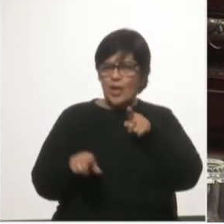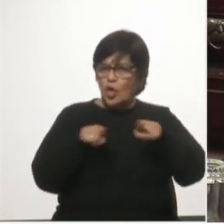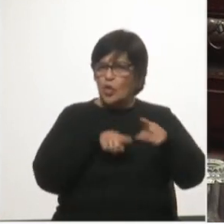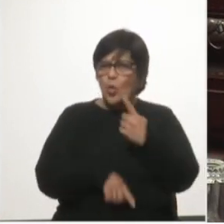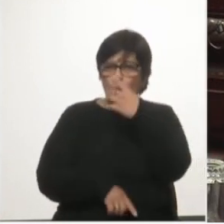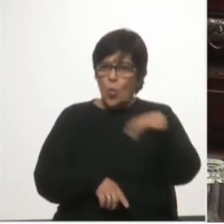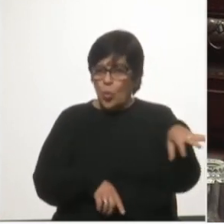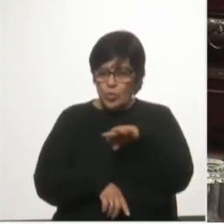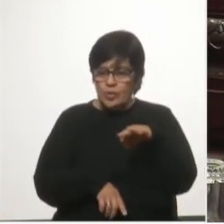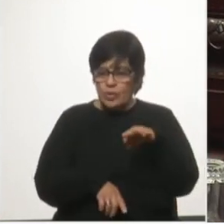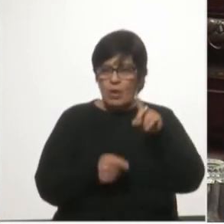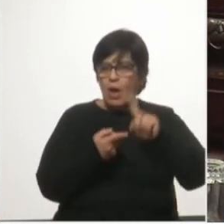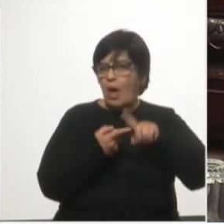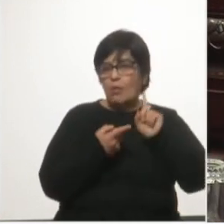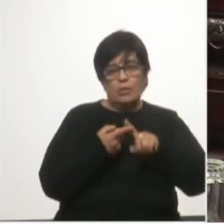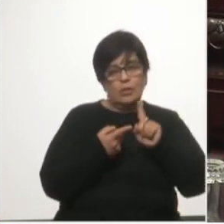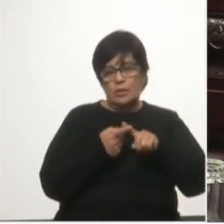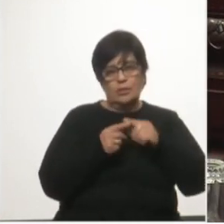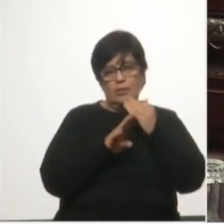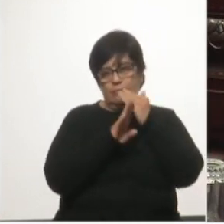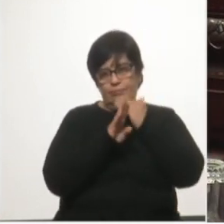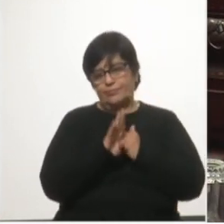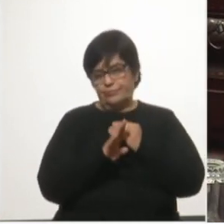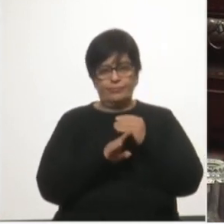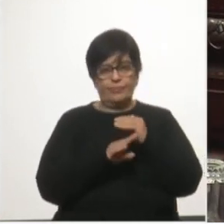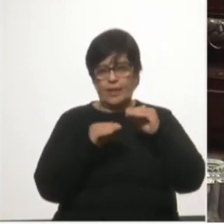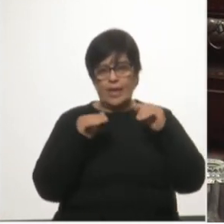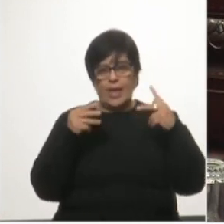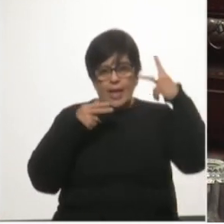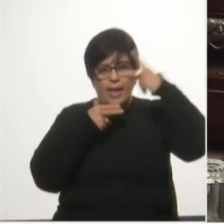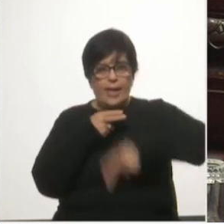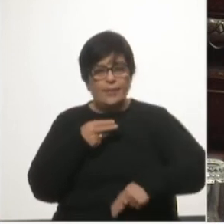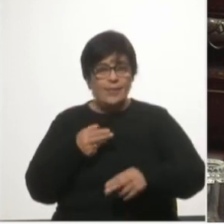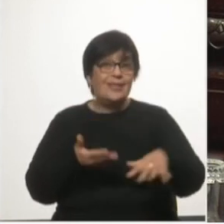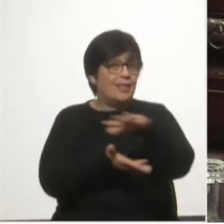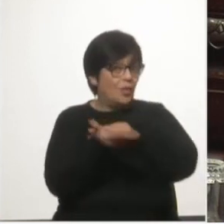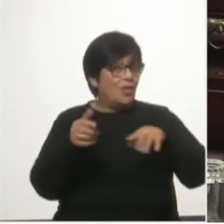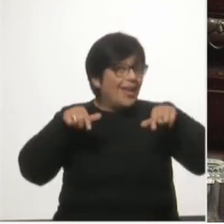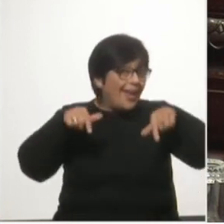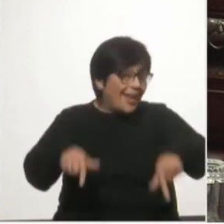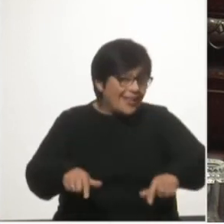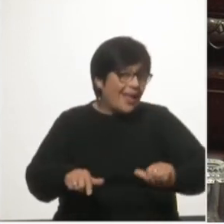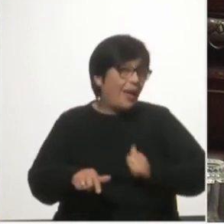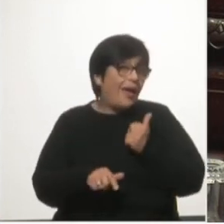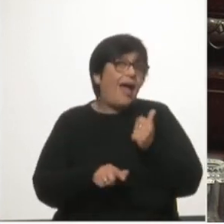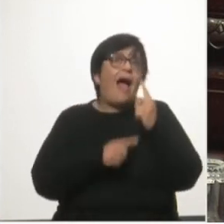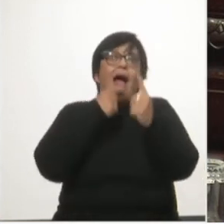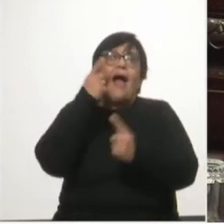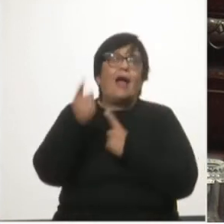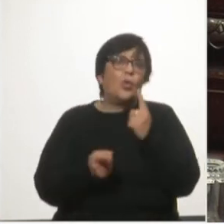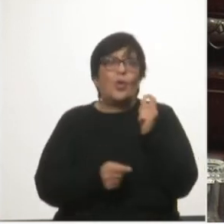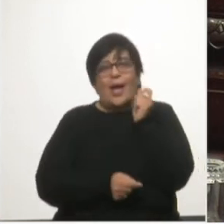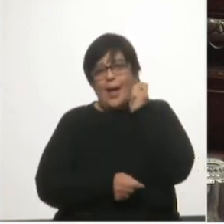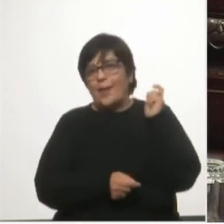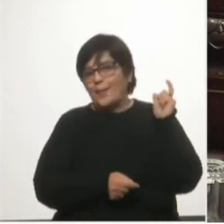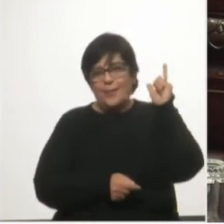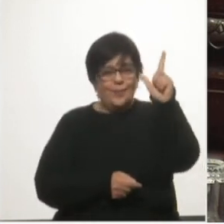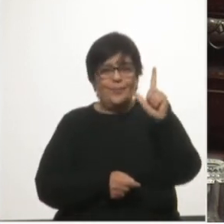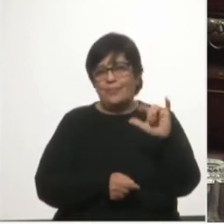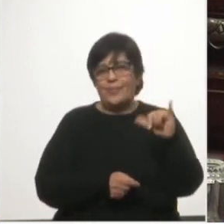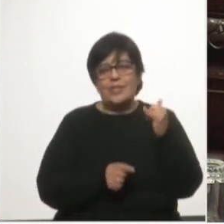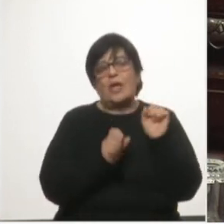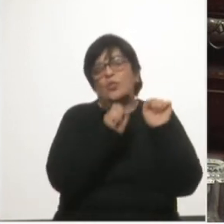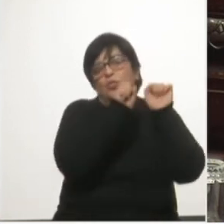el acuerdo las limita en estas condiciones si hubiera alguna ganancia de eficiencia se las